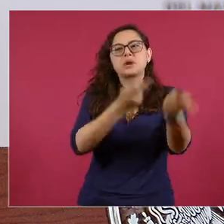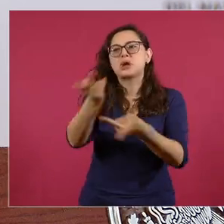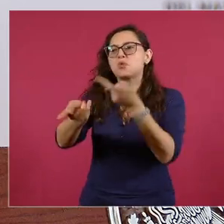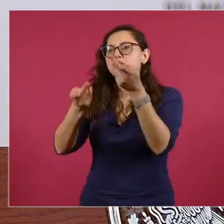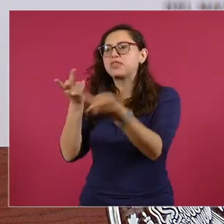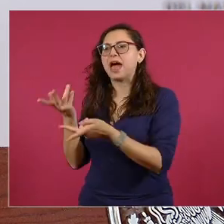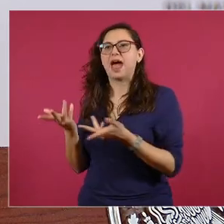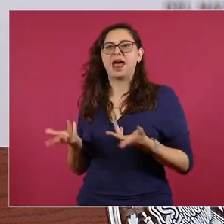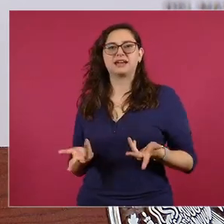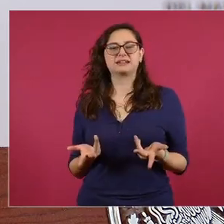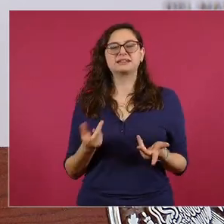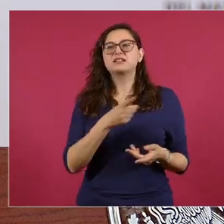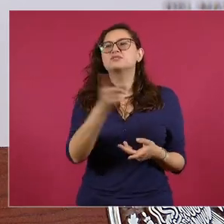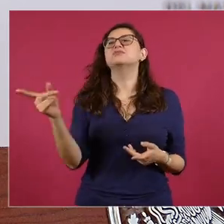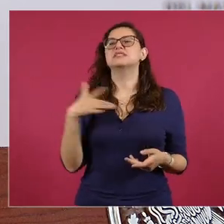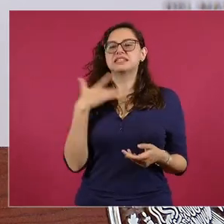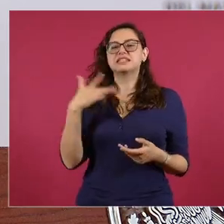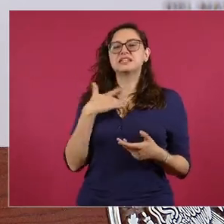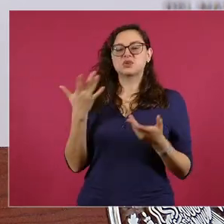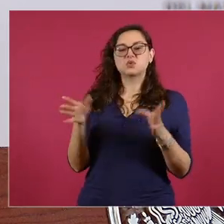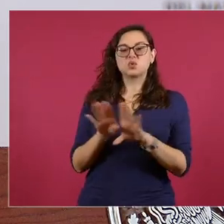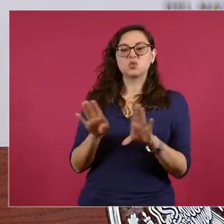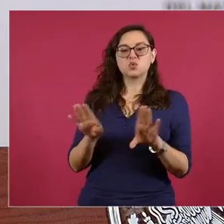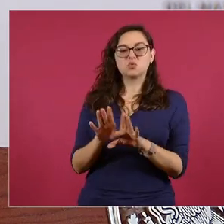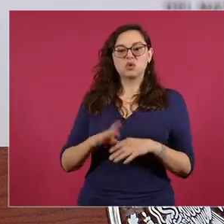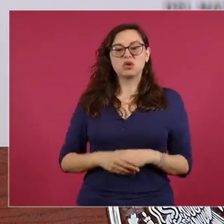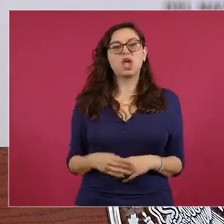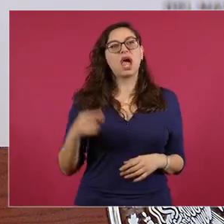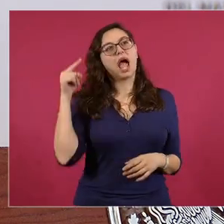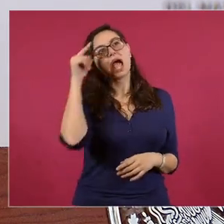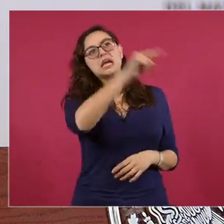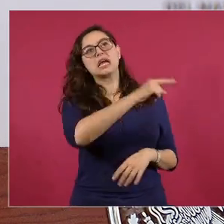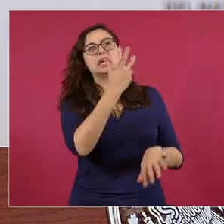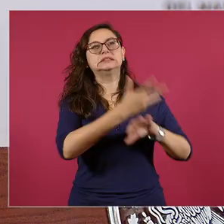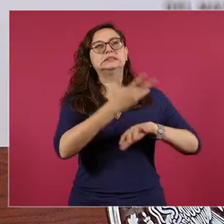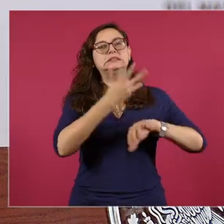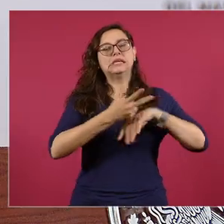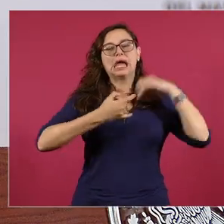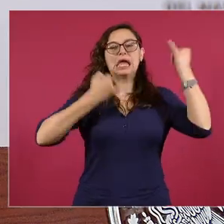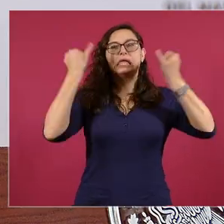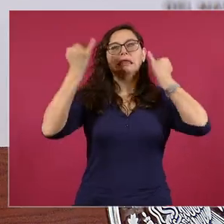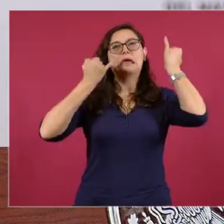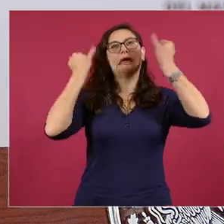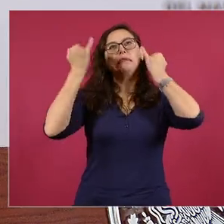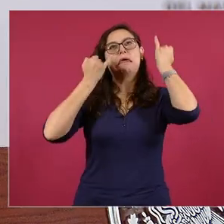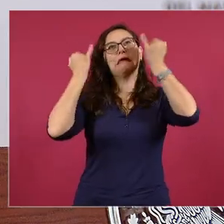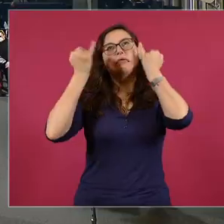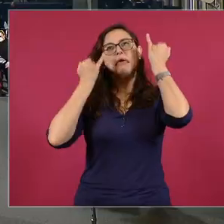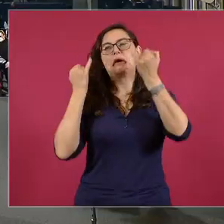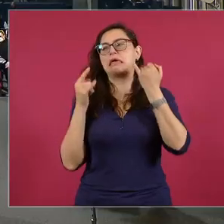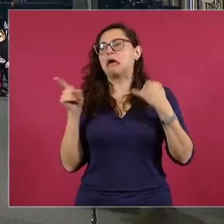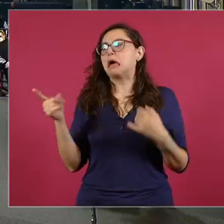hablaran con la gente, que no estén nada más confiando en sus corresponsales,